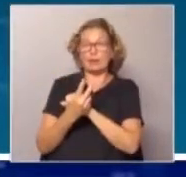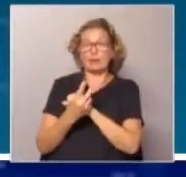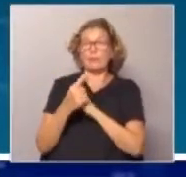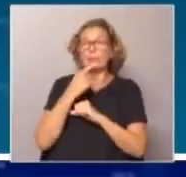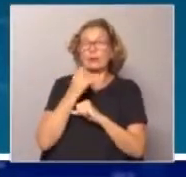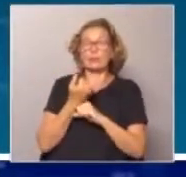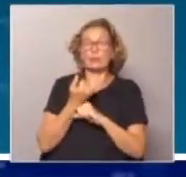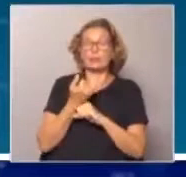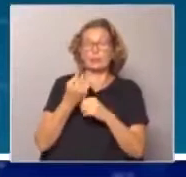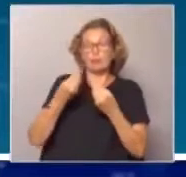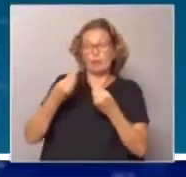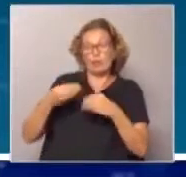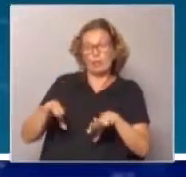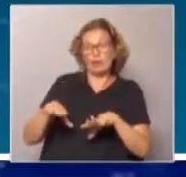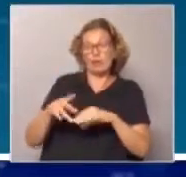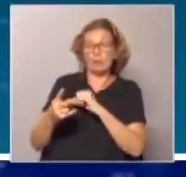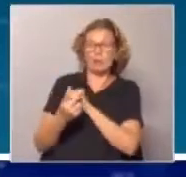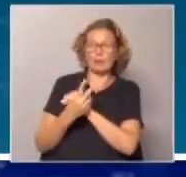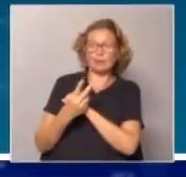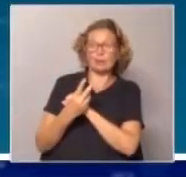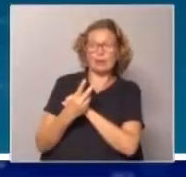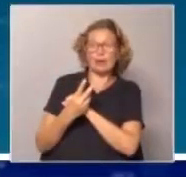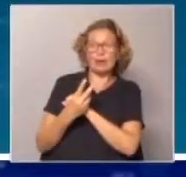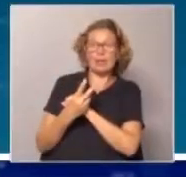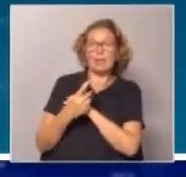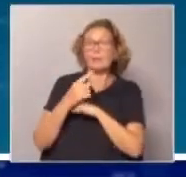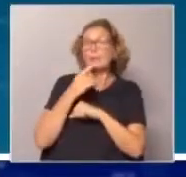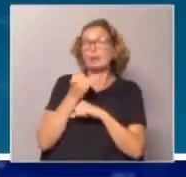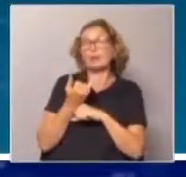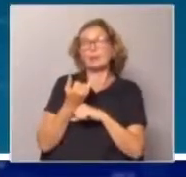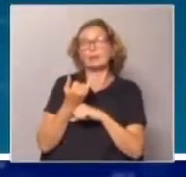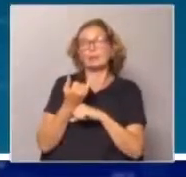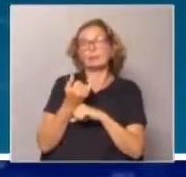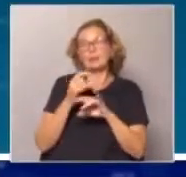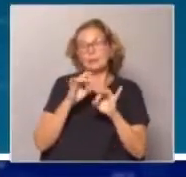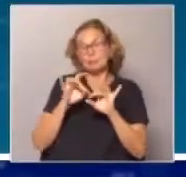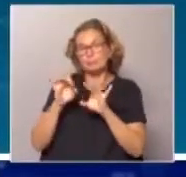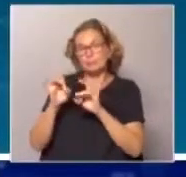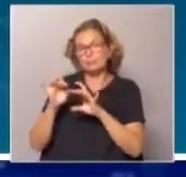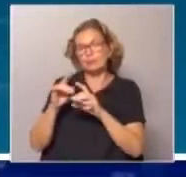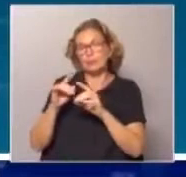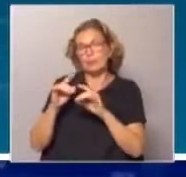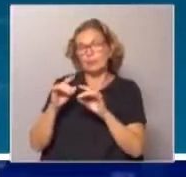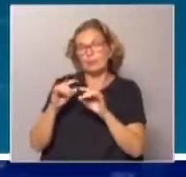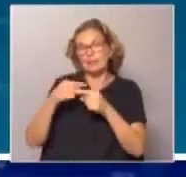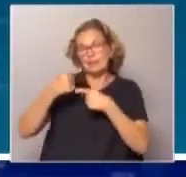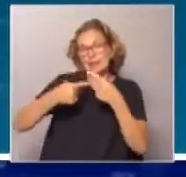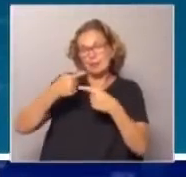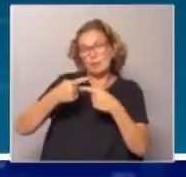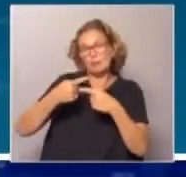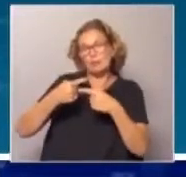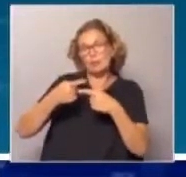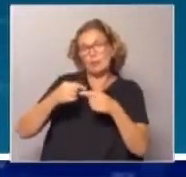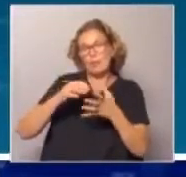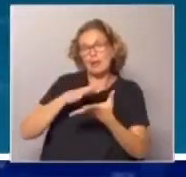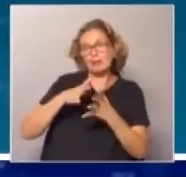deja de estar bajo control, cuando sale la lógica de brotes con seguimiento epidemiológico a una transmisión